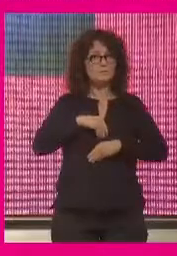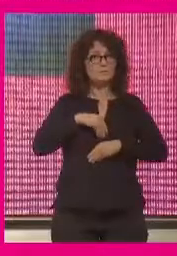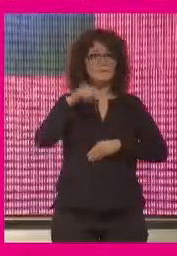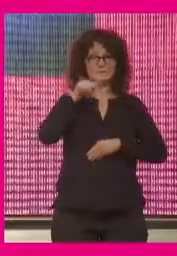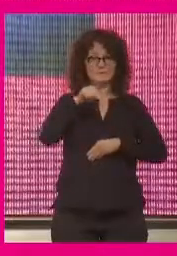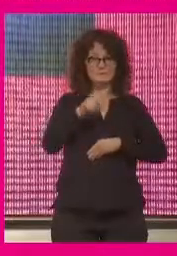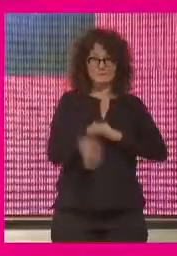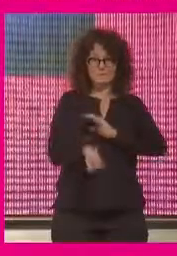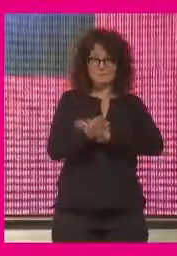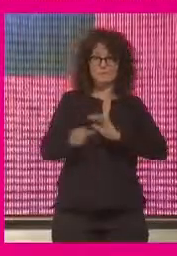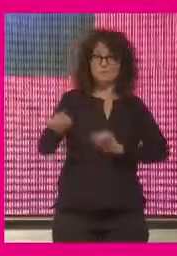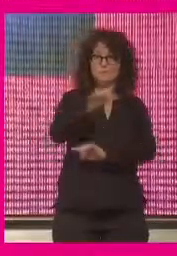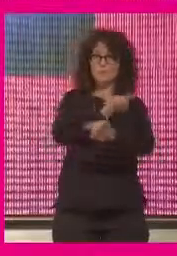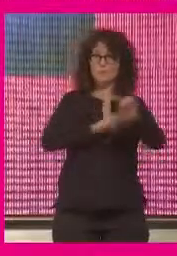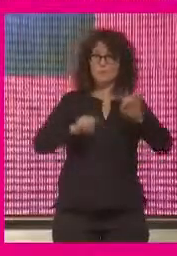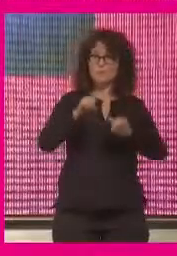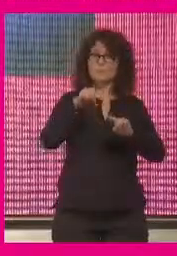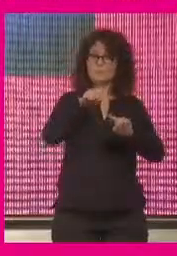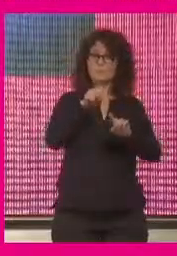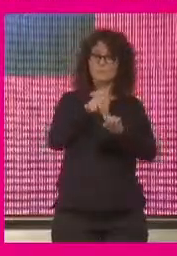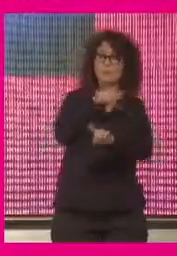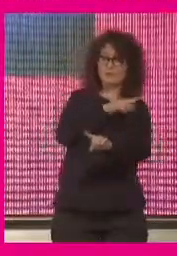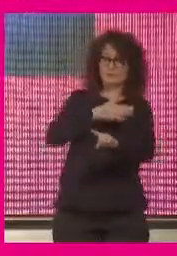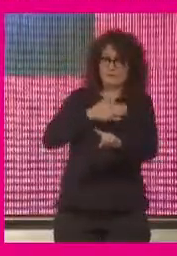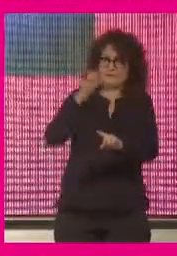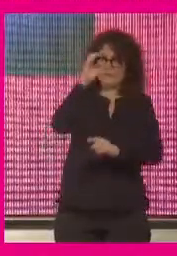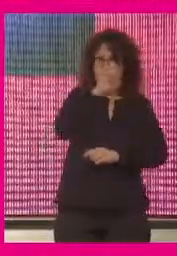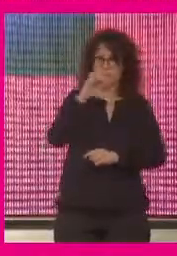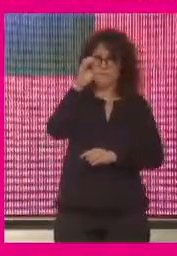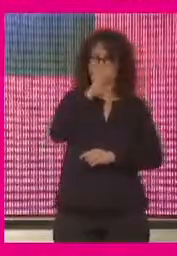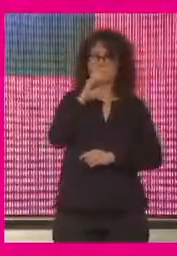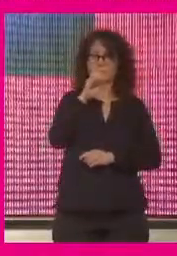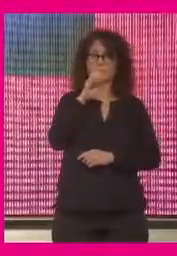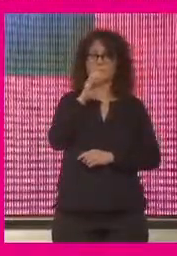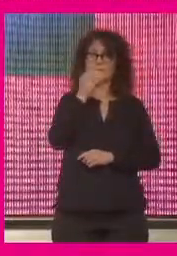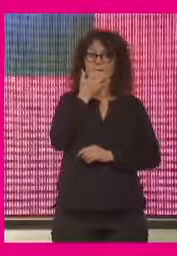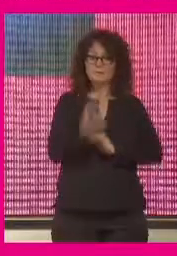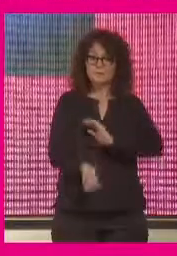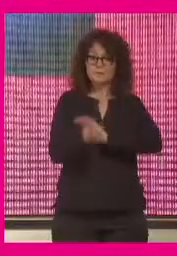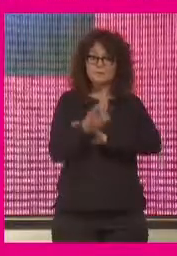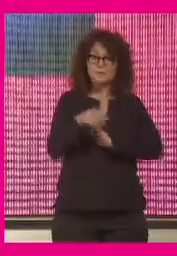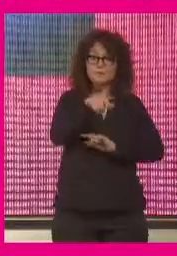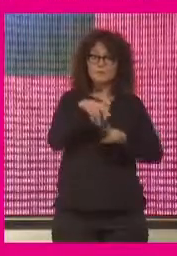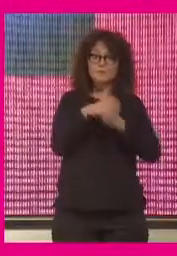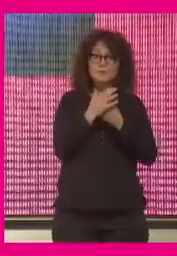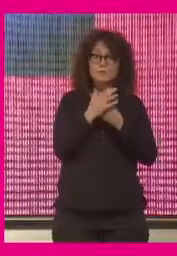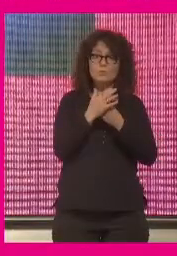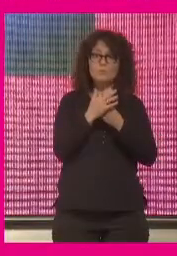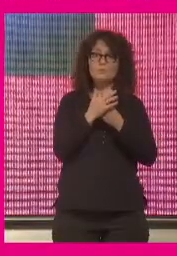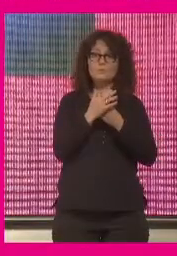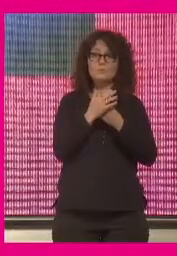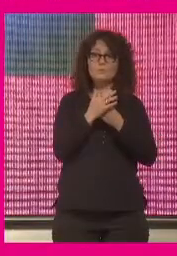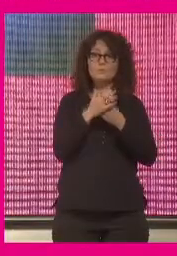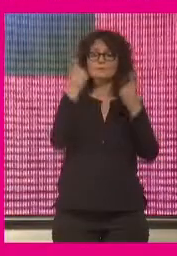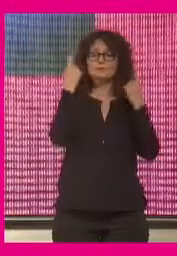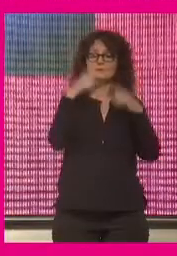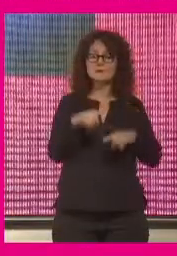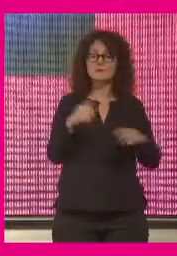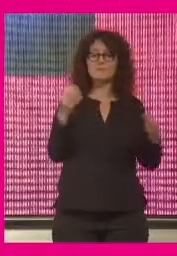este tipo de problemas y aquí vuelvo a hablar desde el punto de vista de la ciencia sabe lo que está ocurriendo y sabe darle soluciones